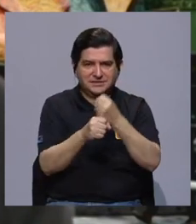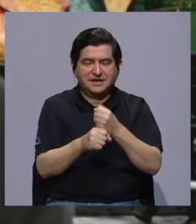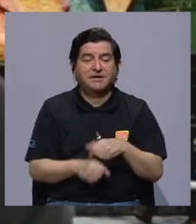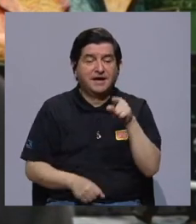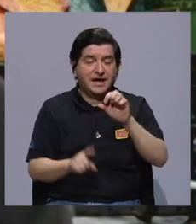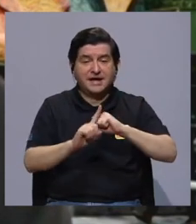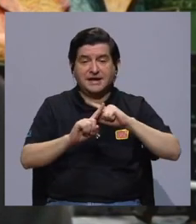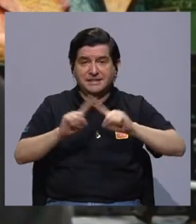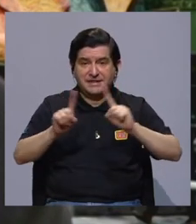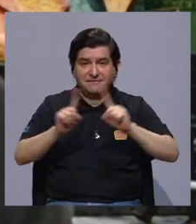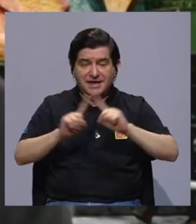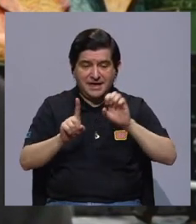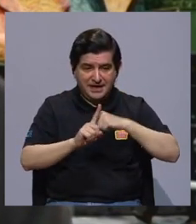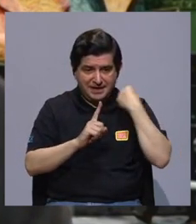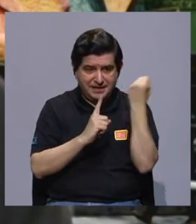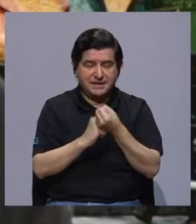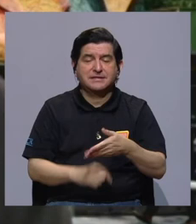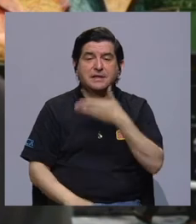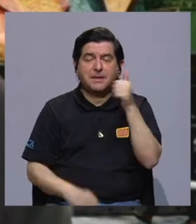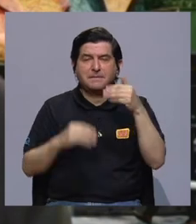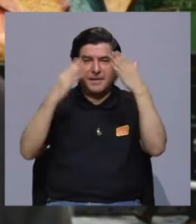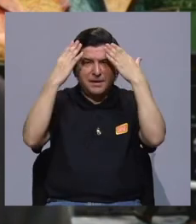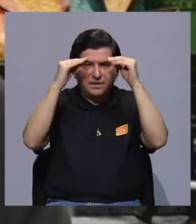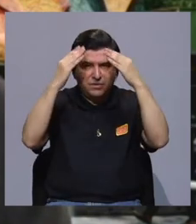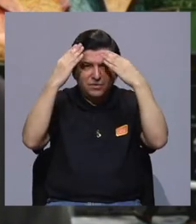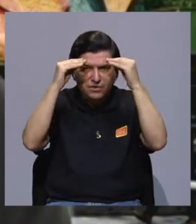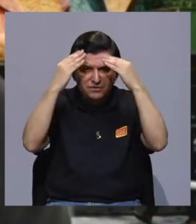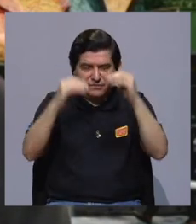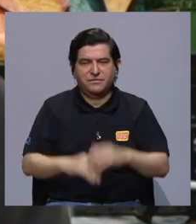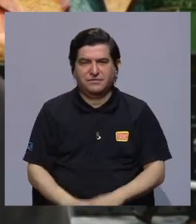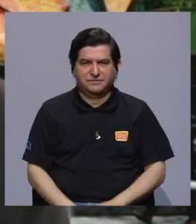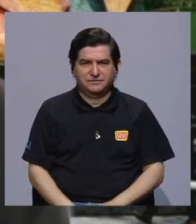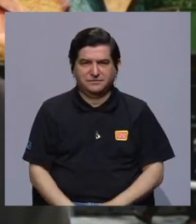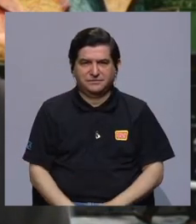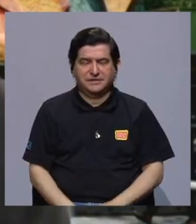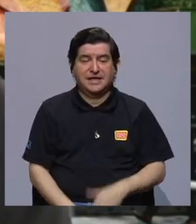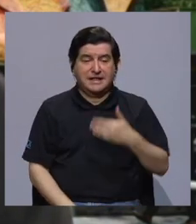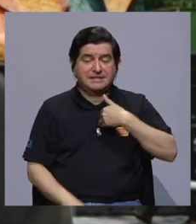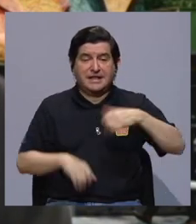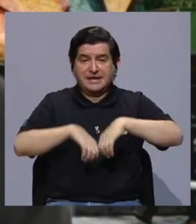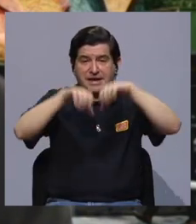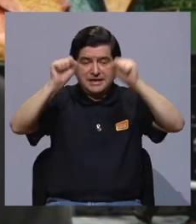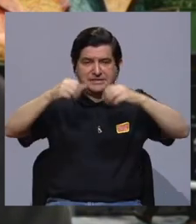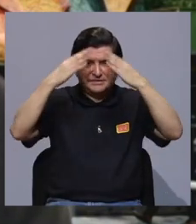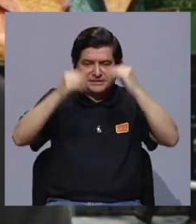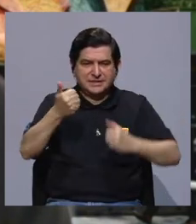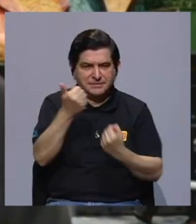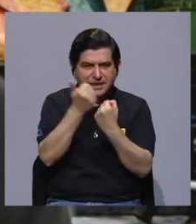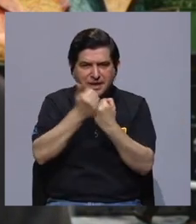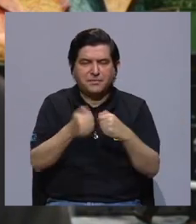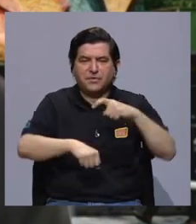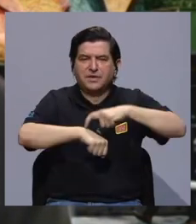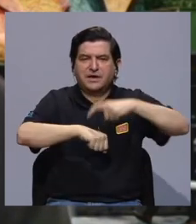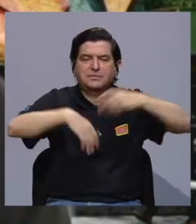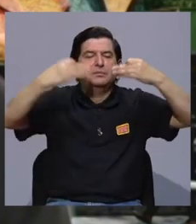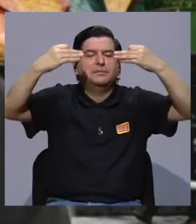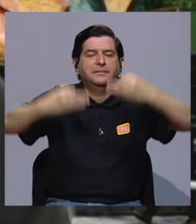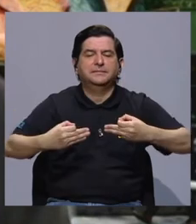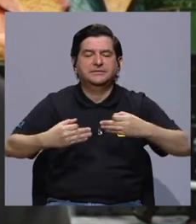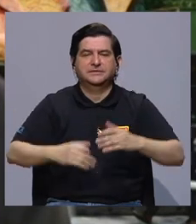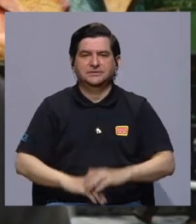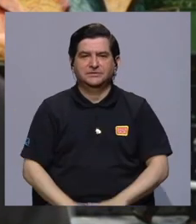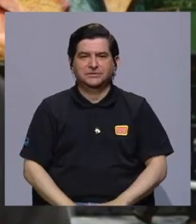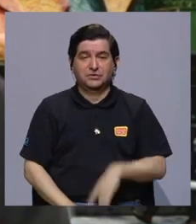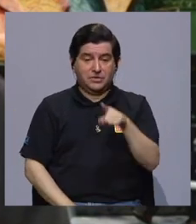trabajar en estos escenarios, hay que mejorar la data, los datos, hay que tener sistemas de información que apoyen la toma de